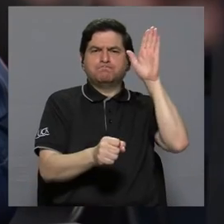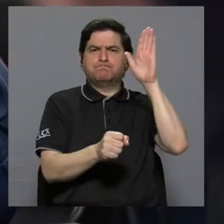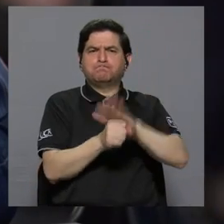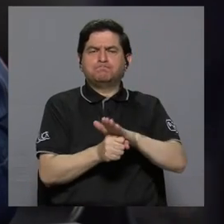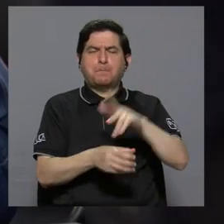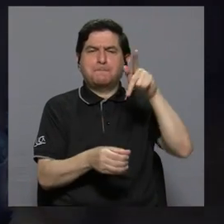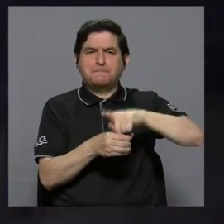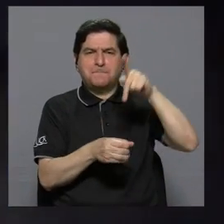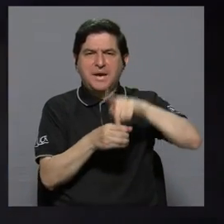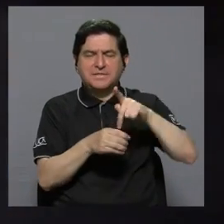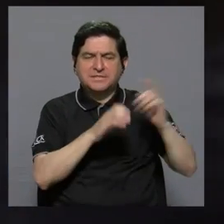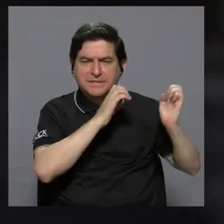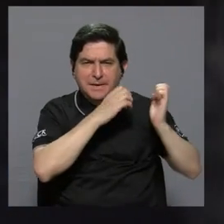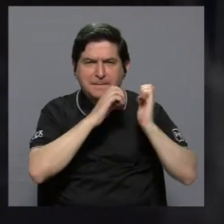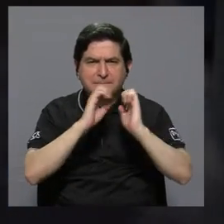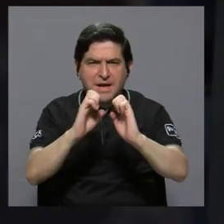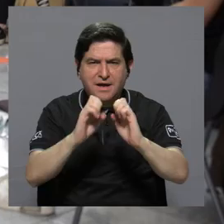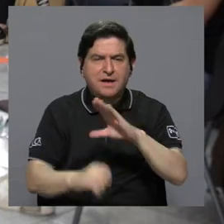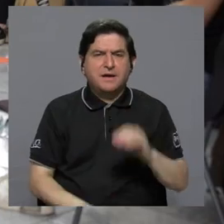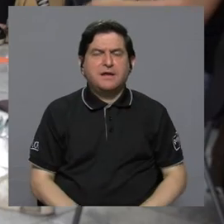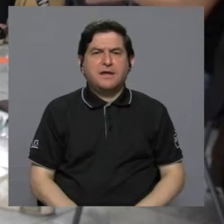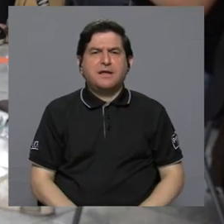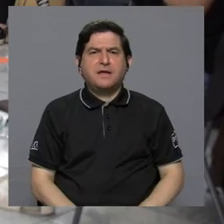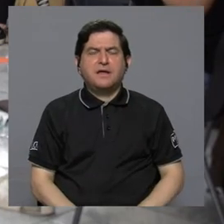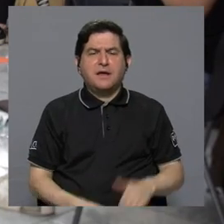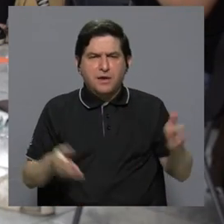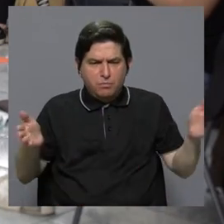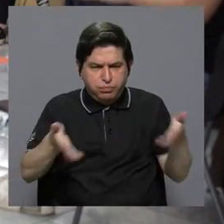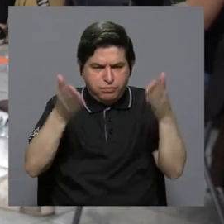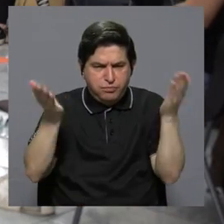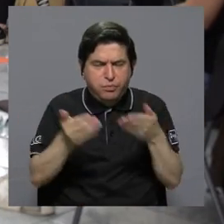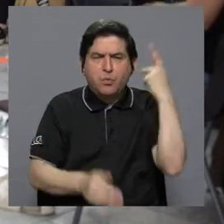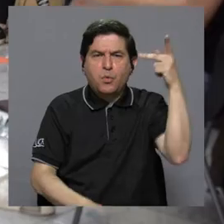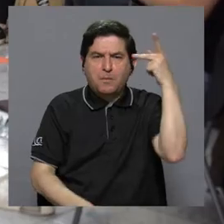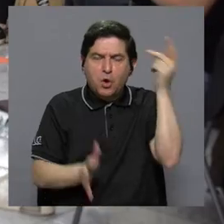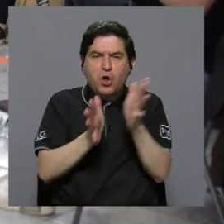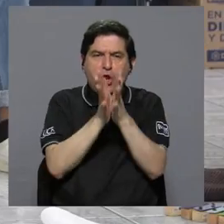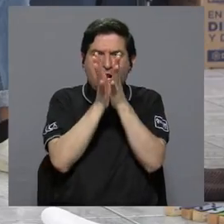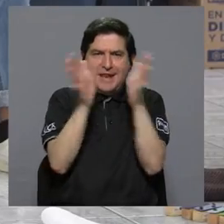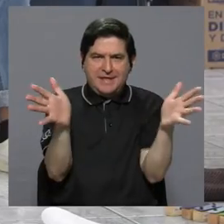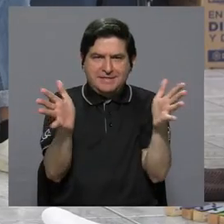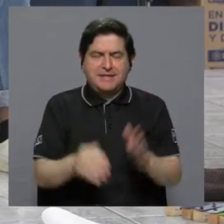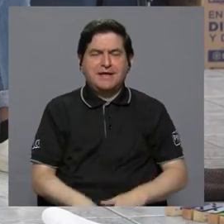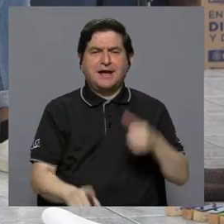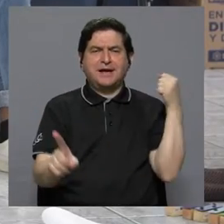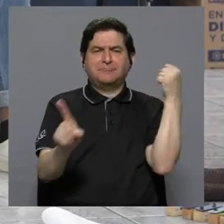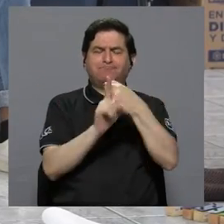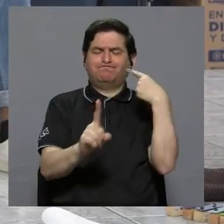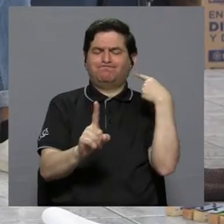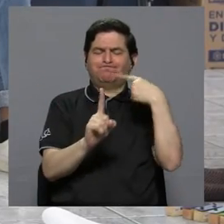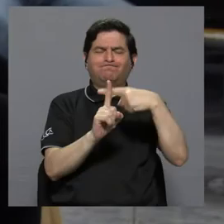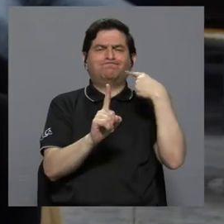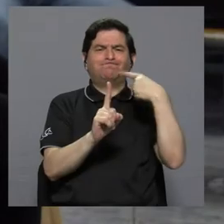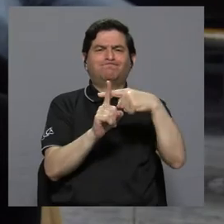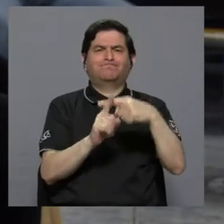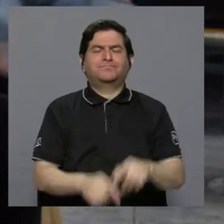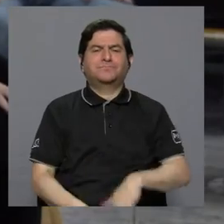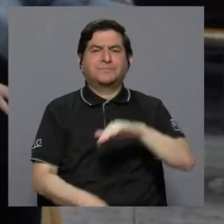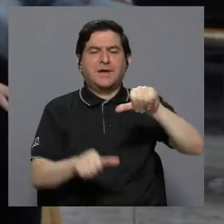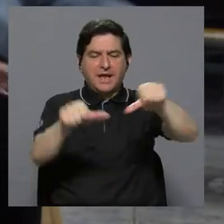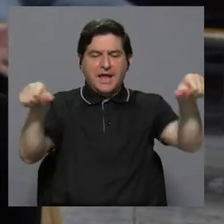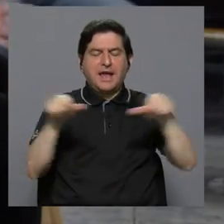se compromete a ser parte de las estrategias y a ser un agente propulsor de política pública que impacte